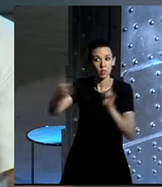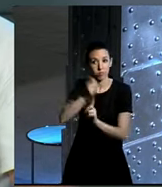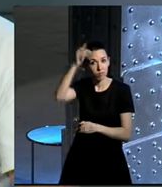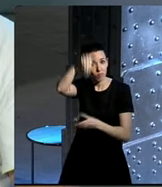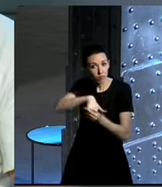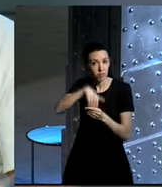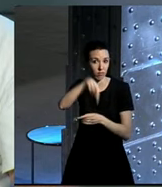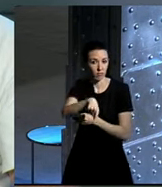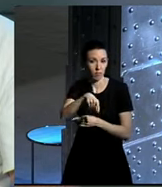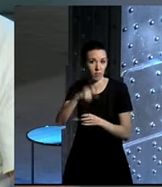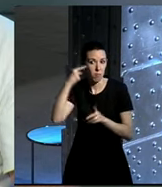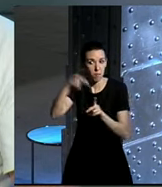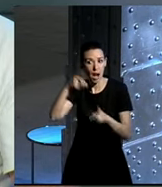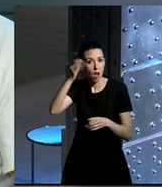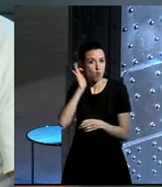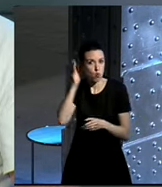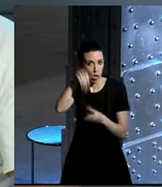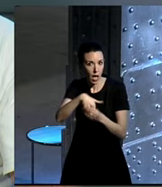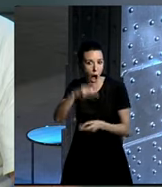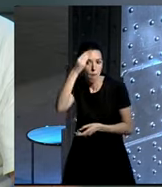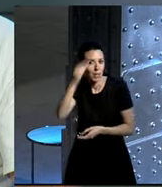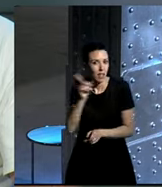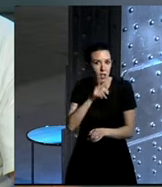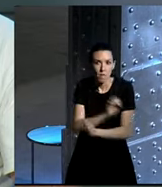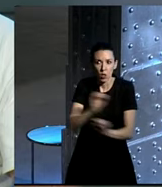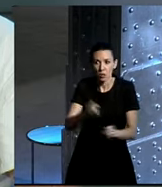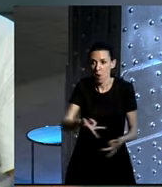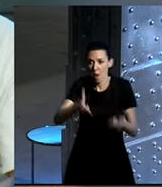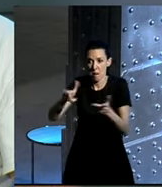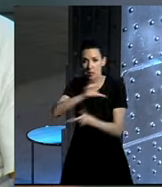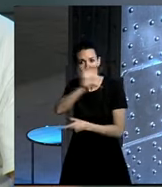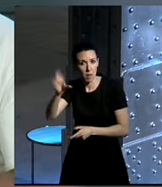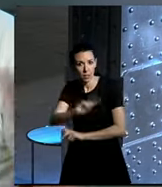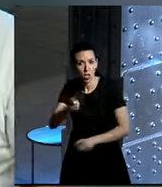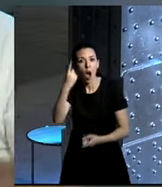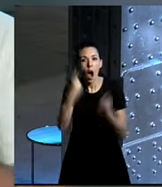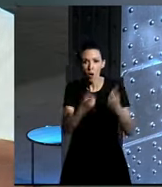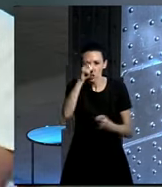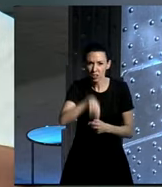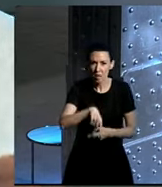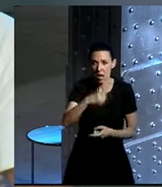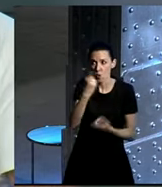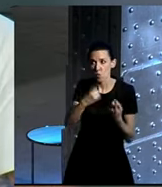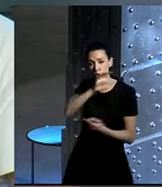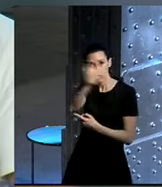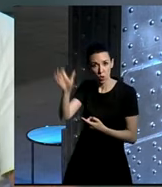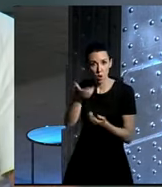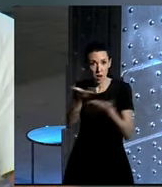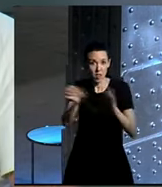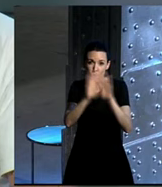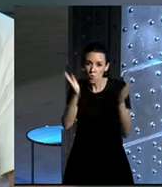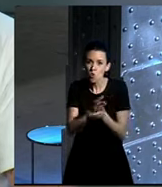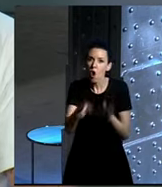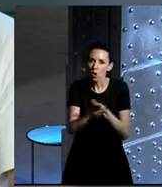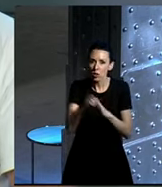para las mujeres, que aunque parezca mentira, eso no estaba permitido en muchos países, incluso en algunos hasta 1940, en algunos de Europa, y en algunos del resto del mundo todavía